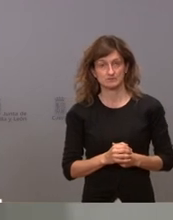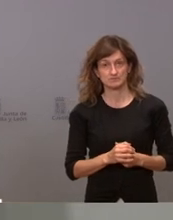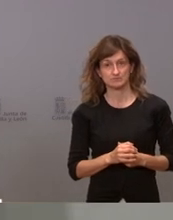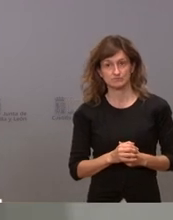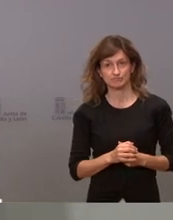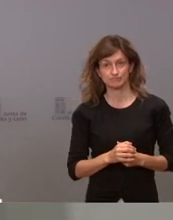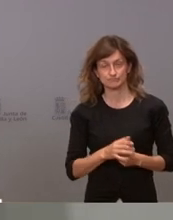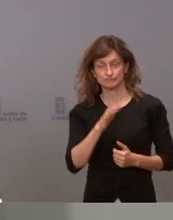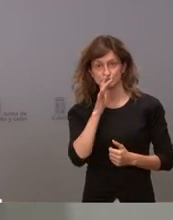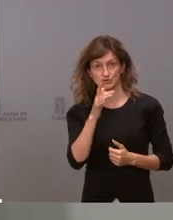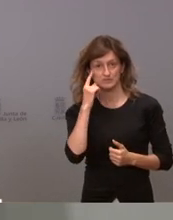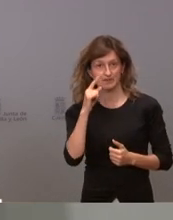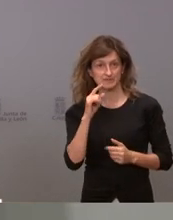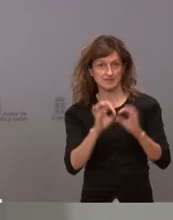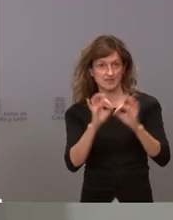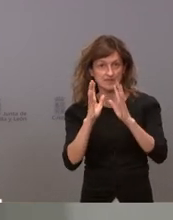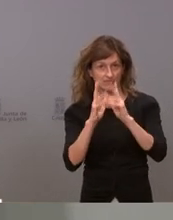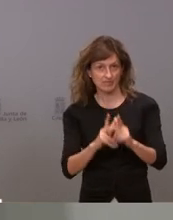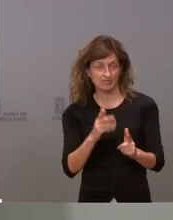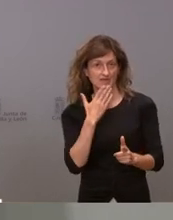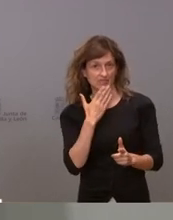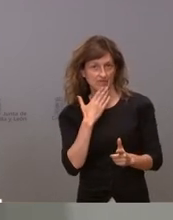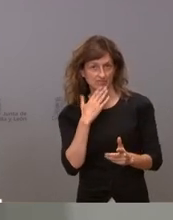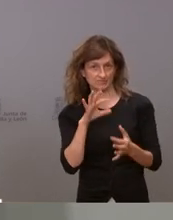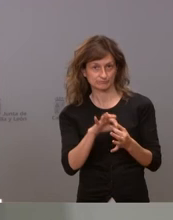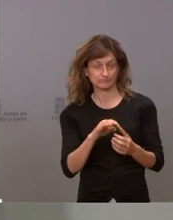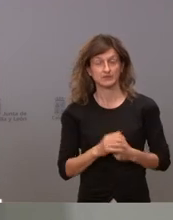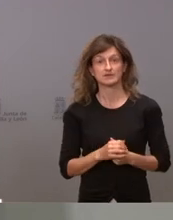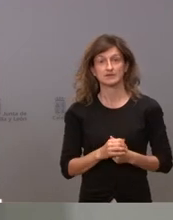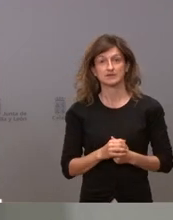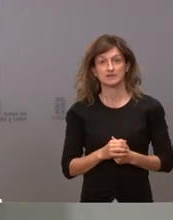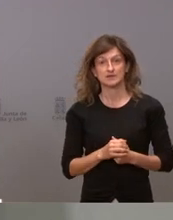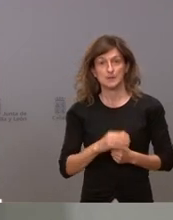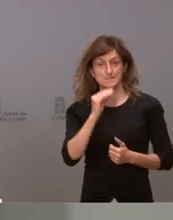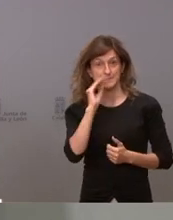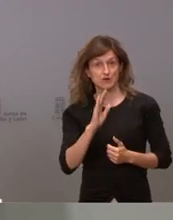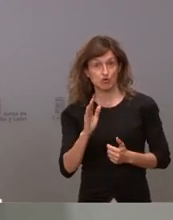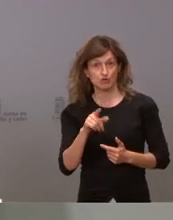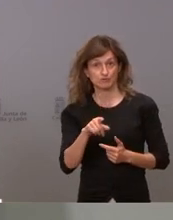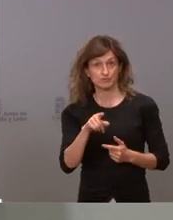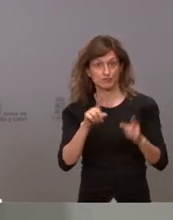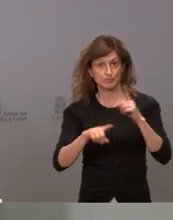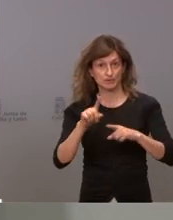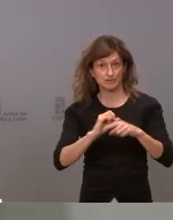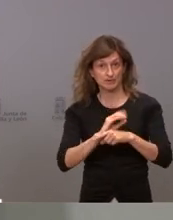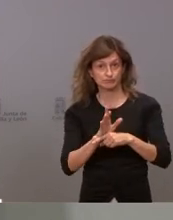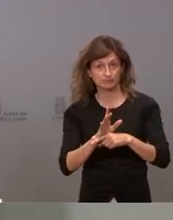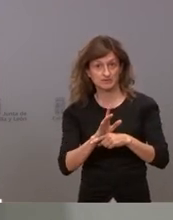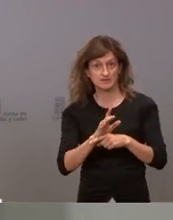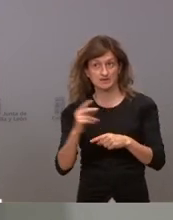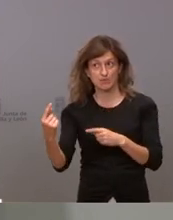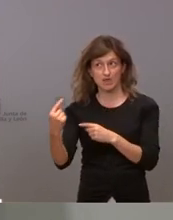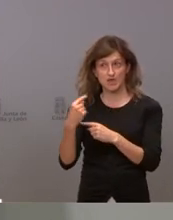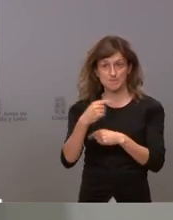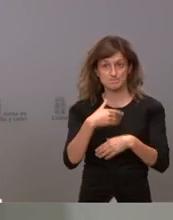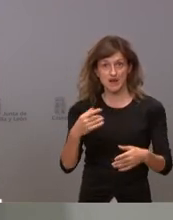cuenta las condiciones de incidencia y de edad pero que es mucho mejor estar en la crisis a ver cuando van malas cosas para que salga yo a